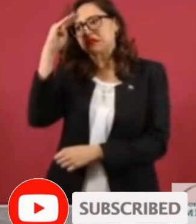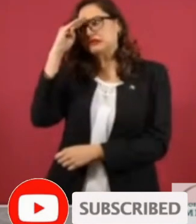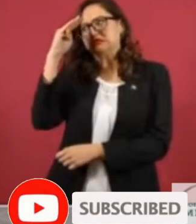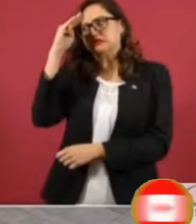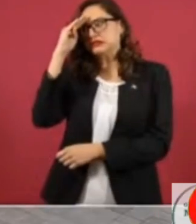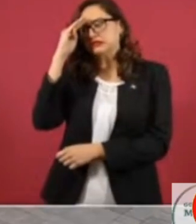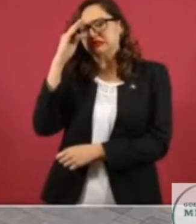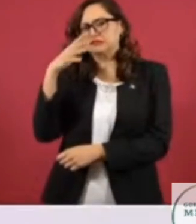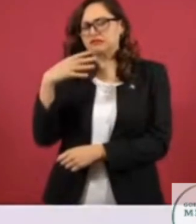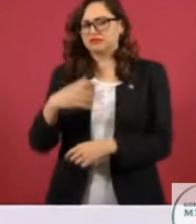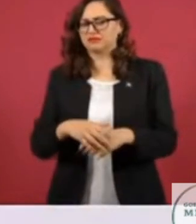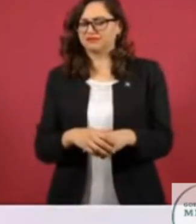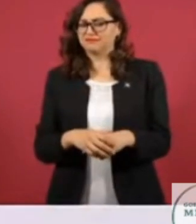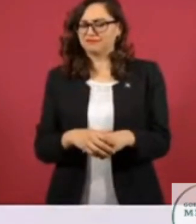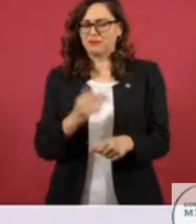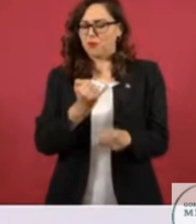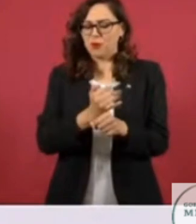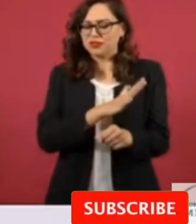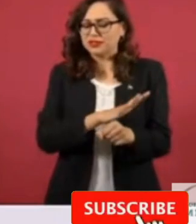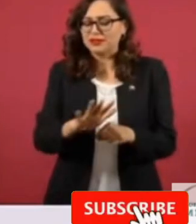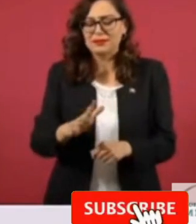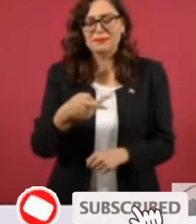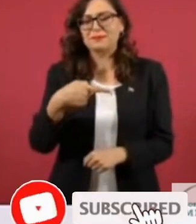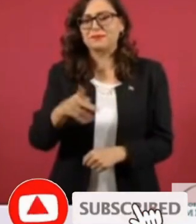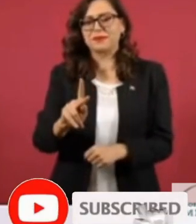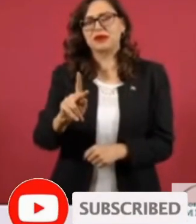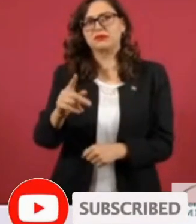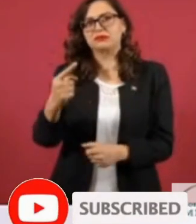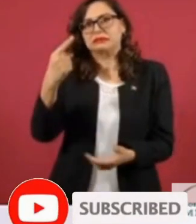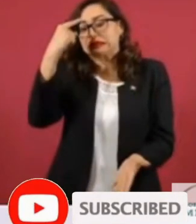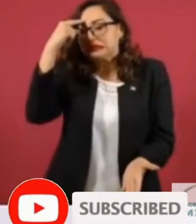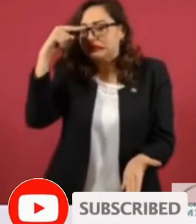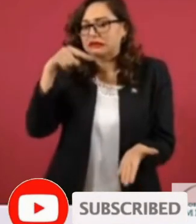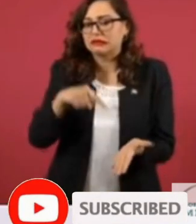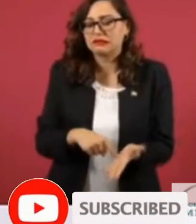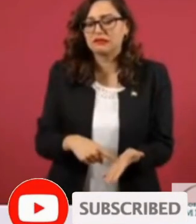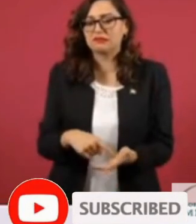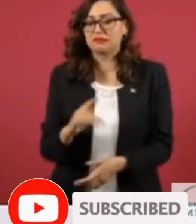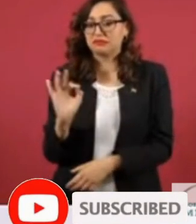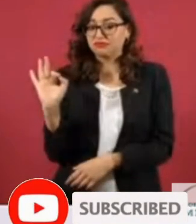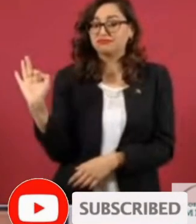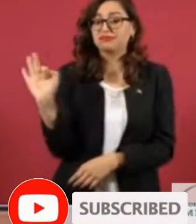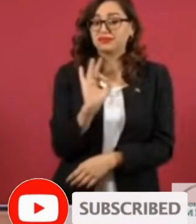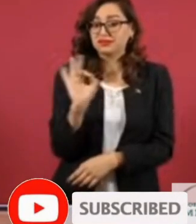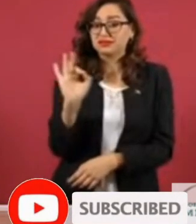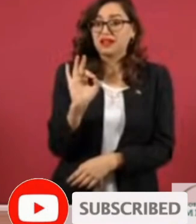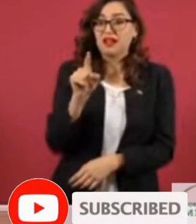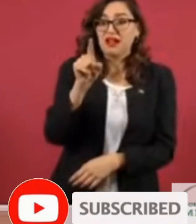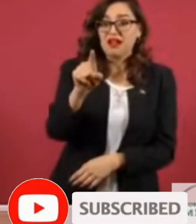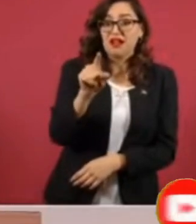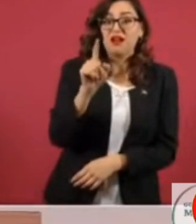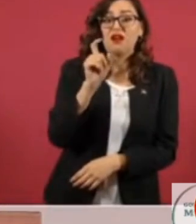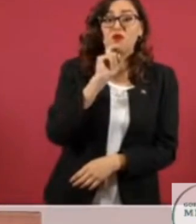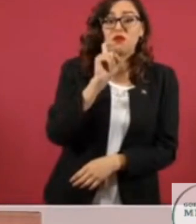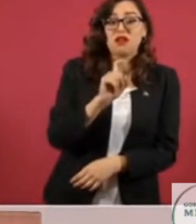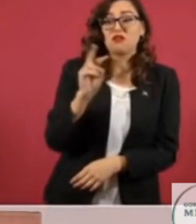increíble, esta guerra, como muchas otras, está siendo azuzada